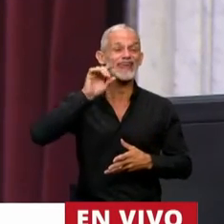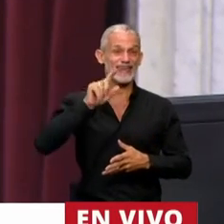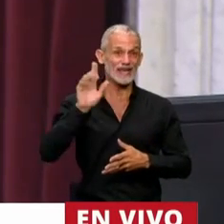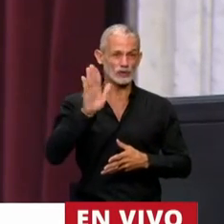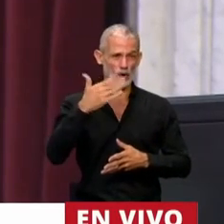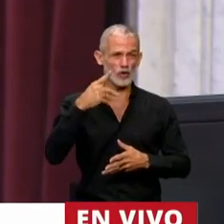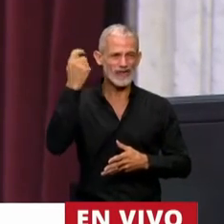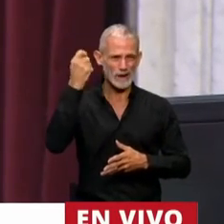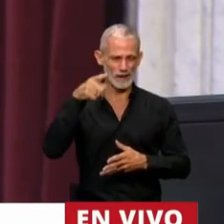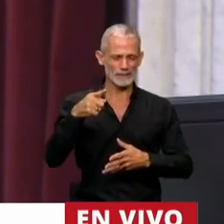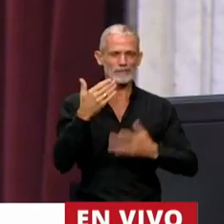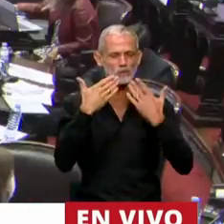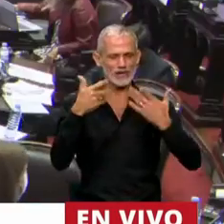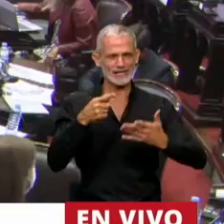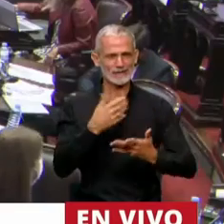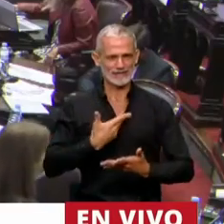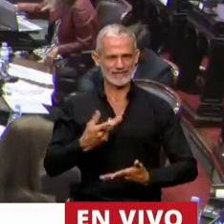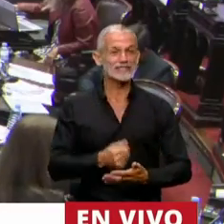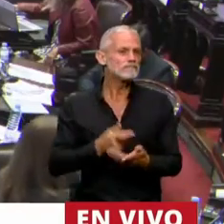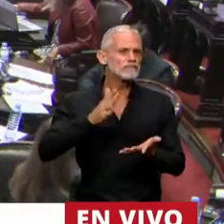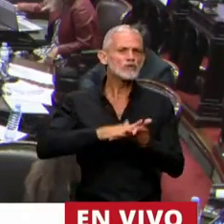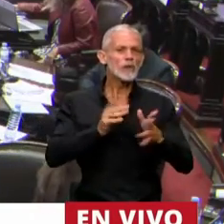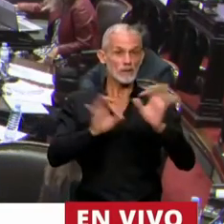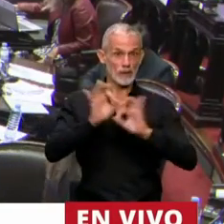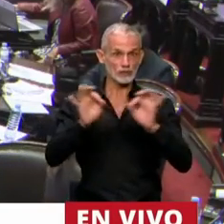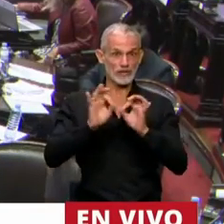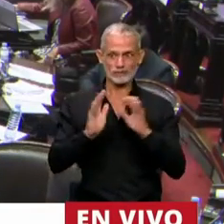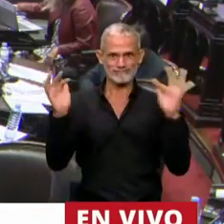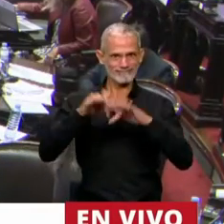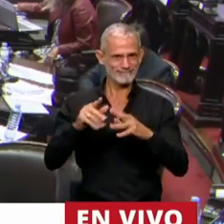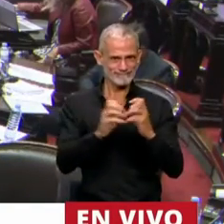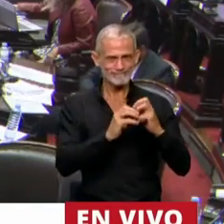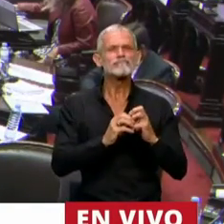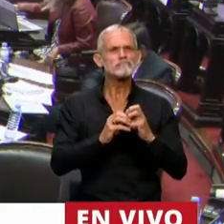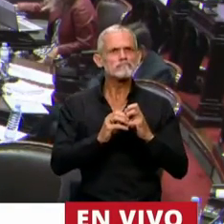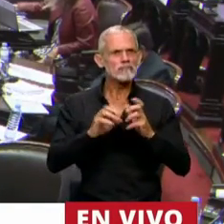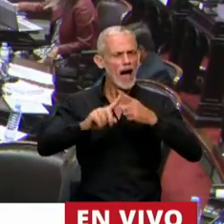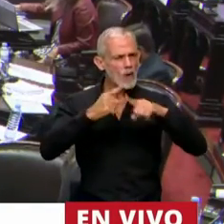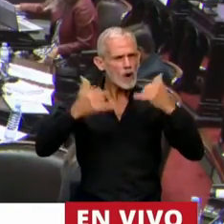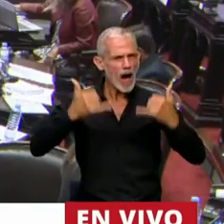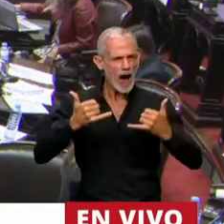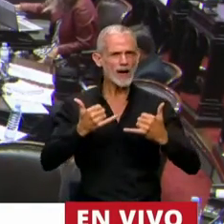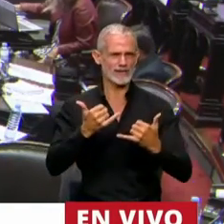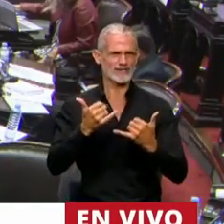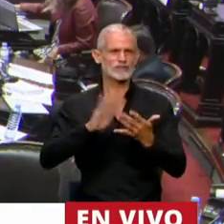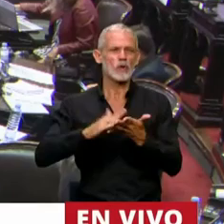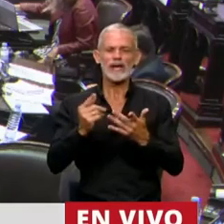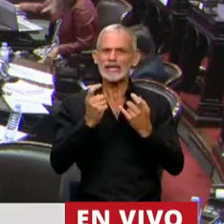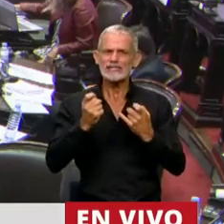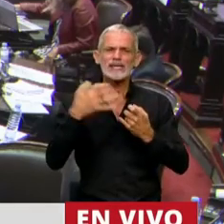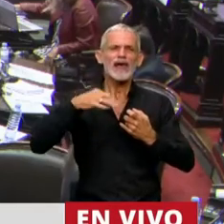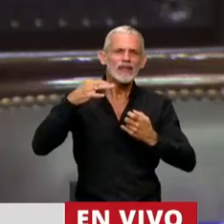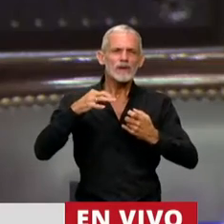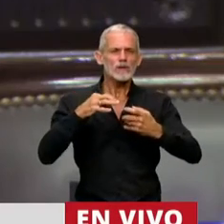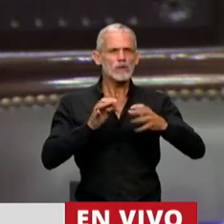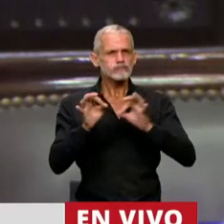Gracias, señor Presidente. En torno al proyecto que hoy nos convoca, hay un gran consenso en la necesidad de que establezcamos un régimen